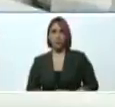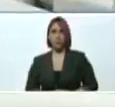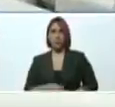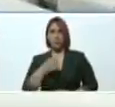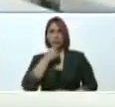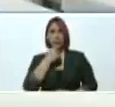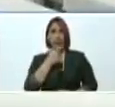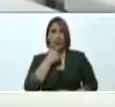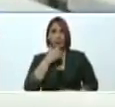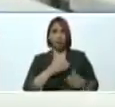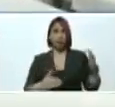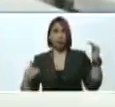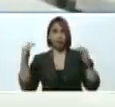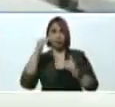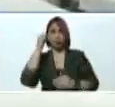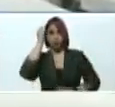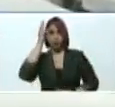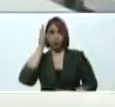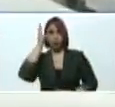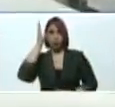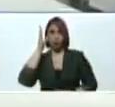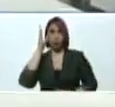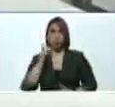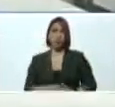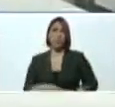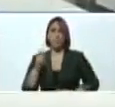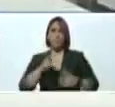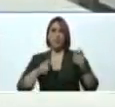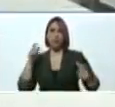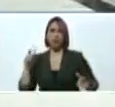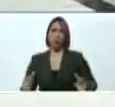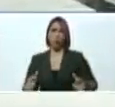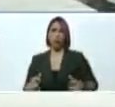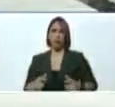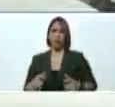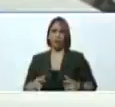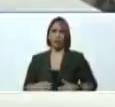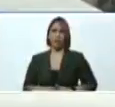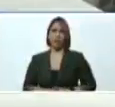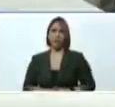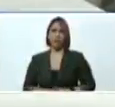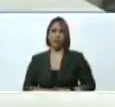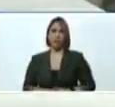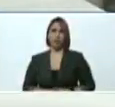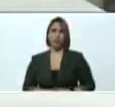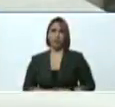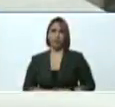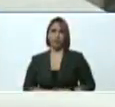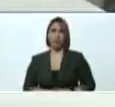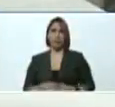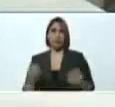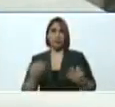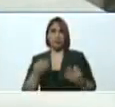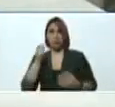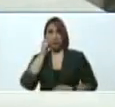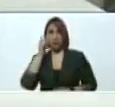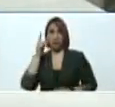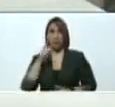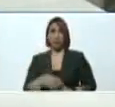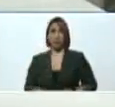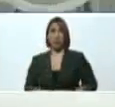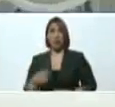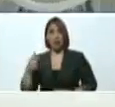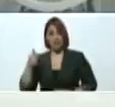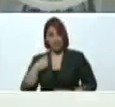hermosamente superior la conciencia de la gente de a pie impresiona siempre impresiona a mí me